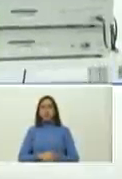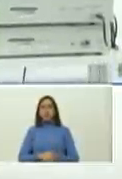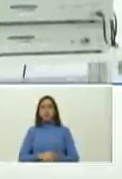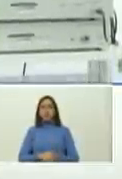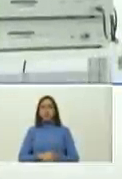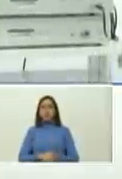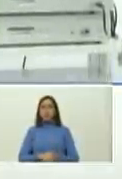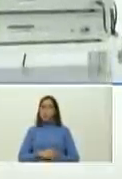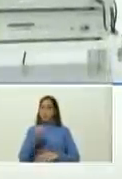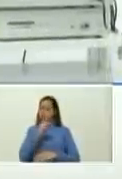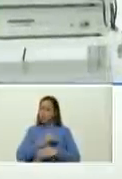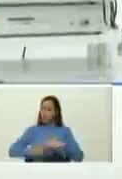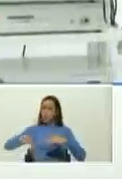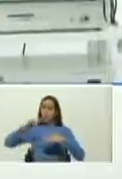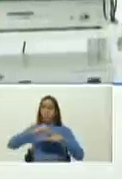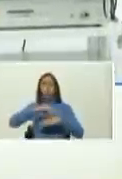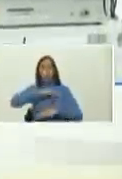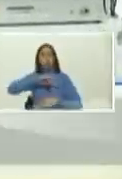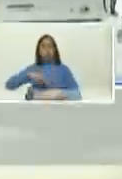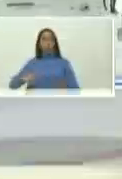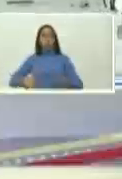vamos por encima de todos ellos